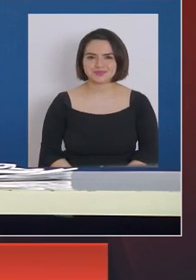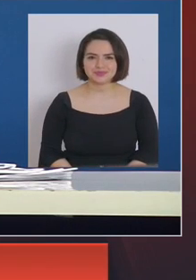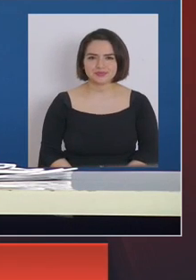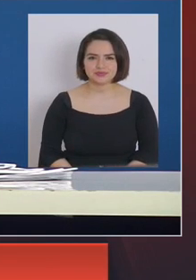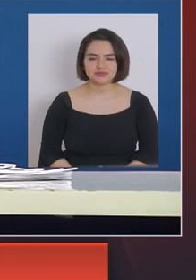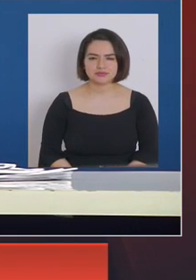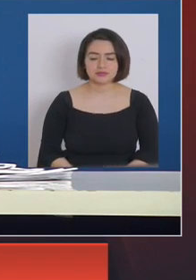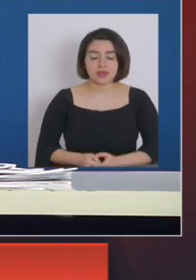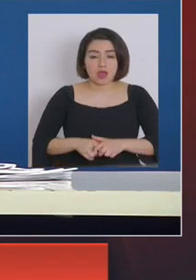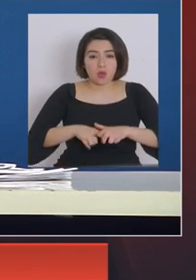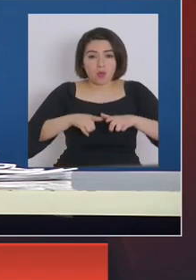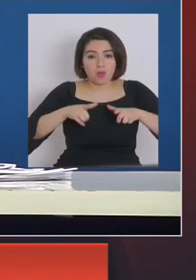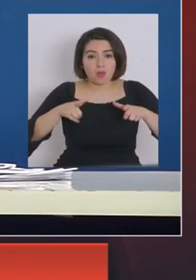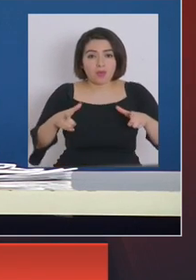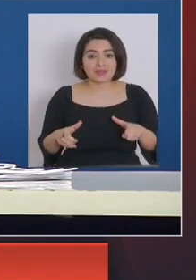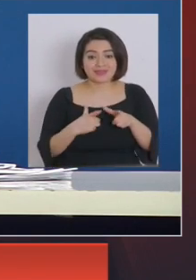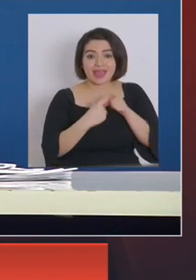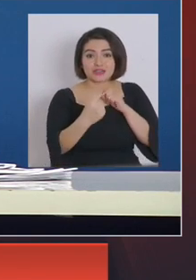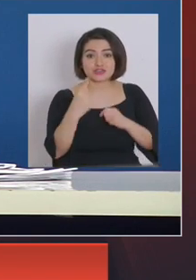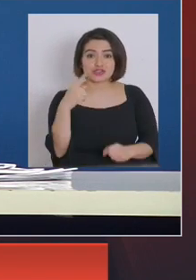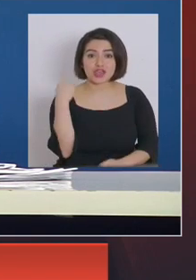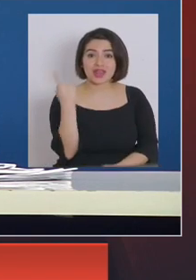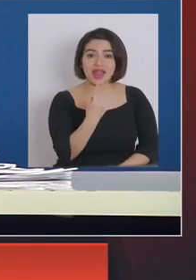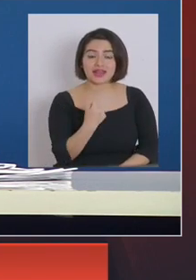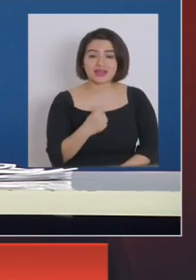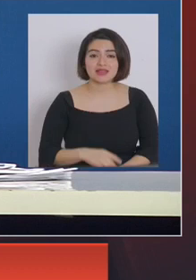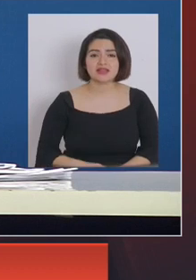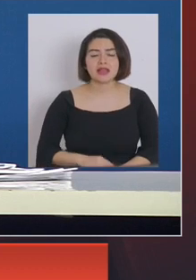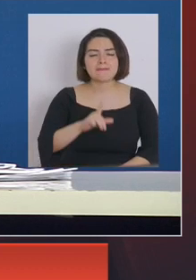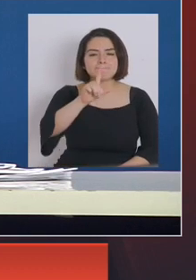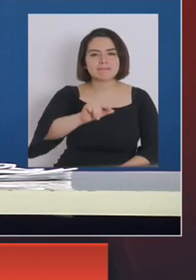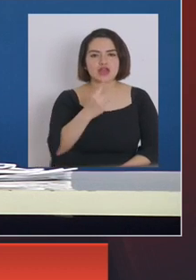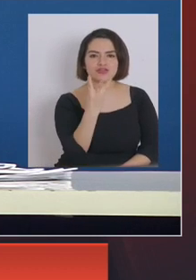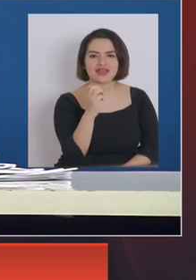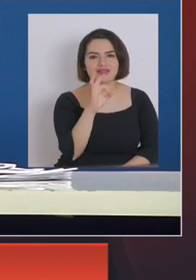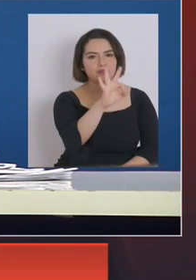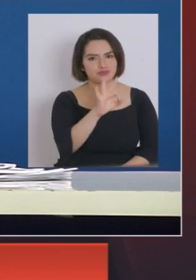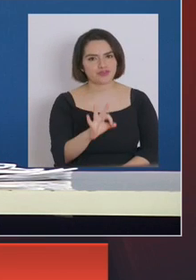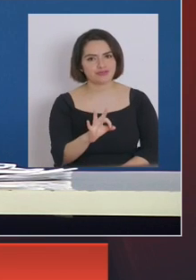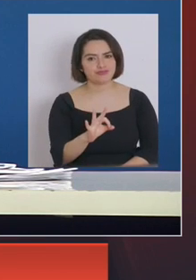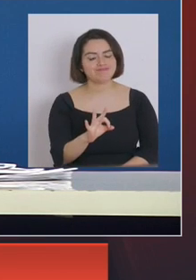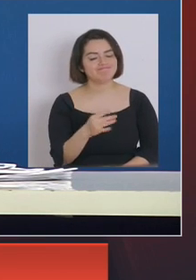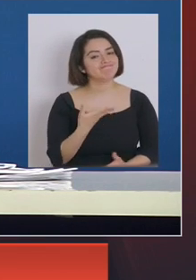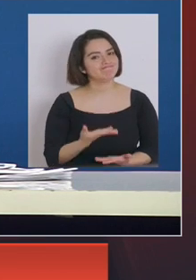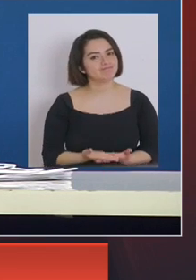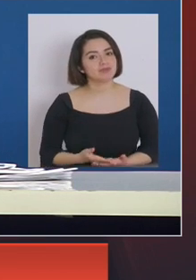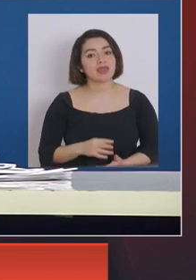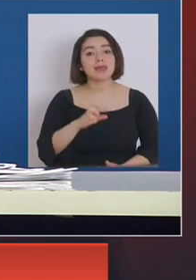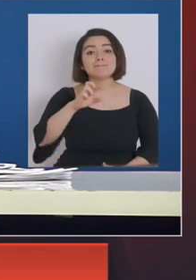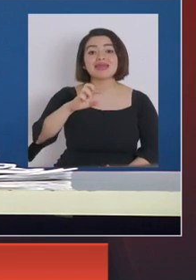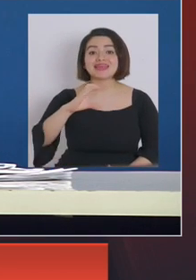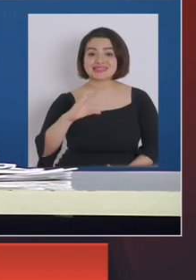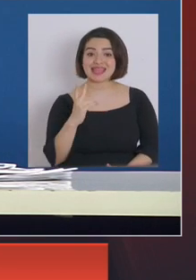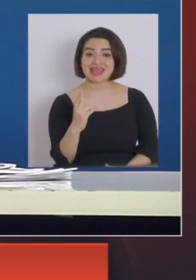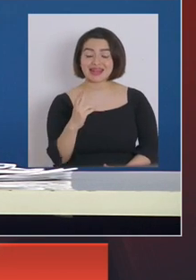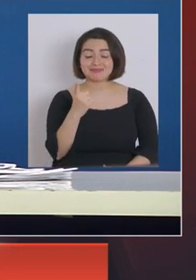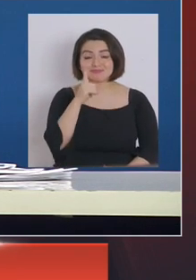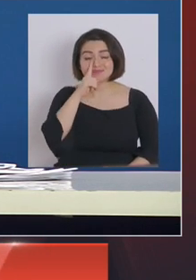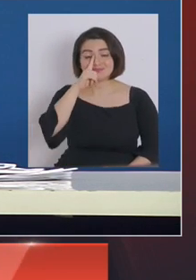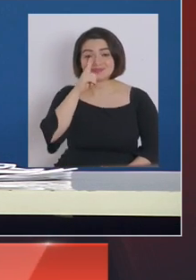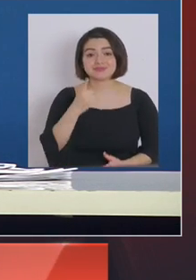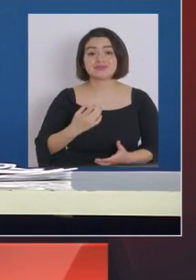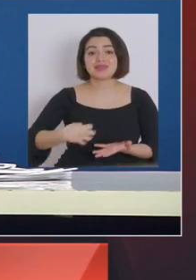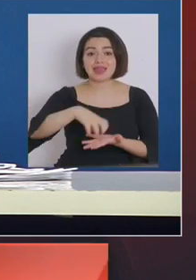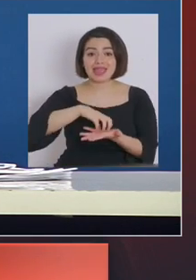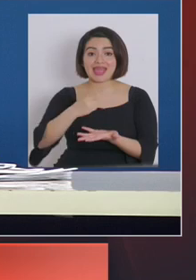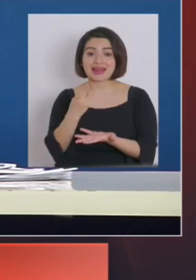aumento de los casos a nivel nacional es de menos del 30%. Eso es positivo. La PCR a nivel de la